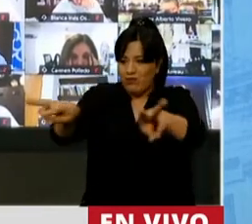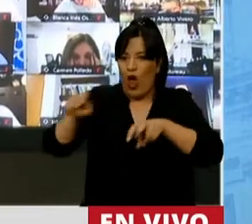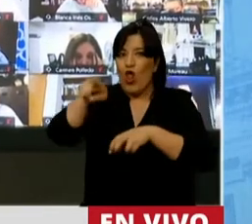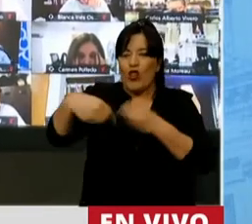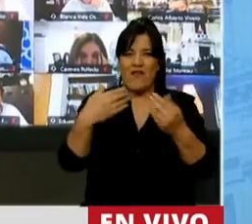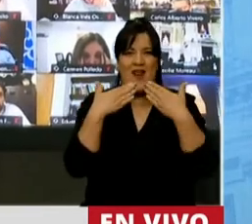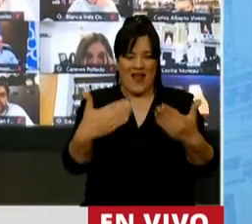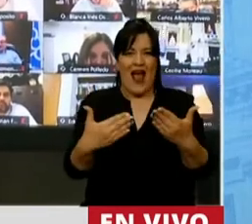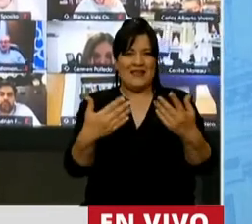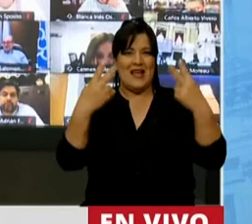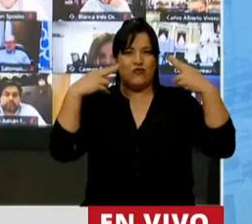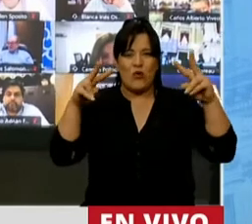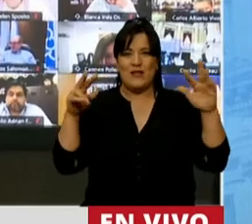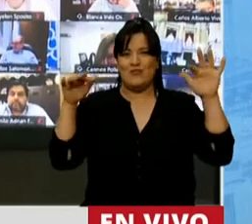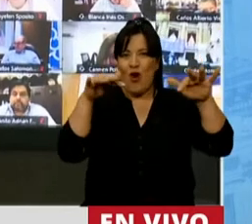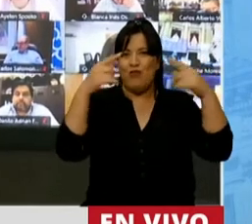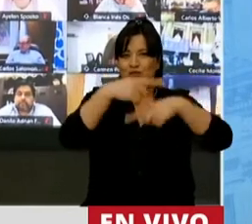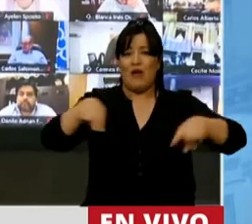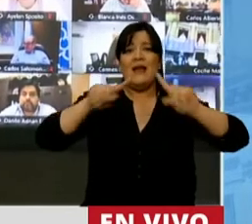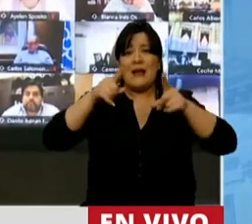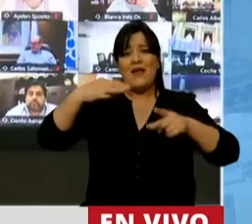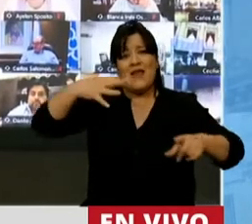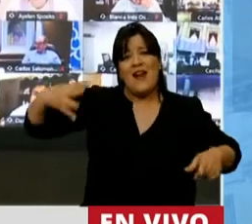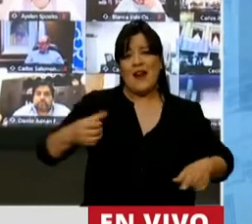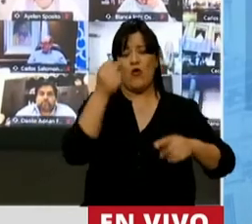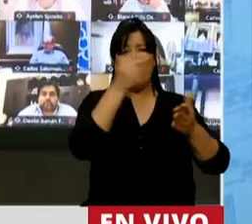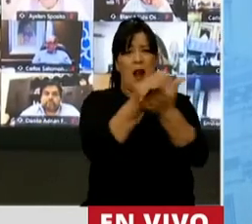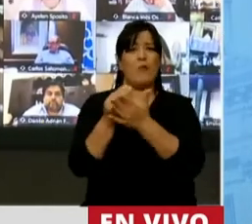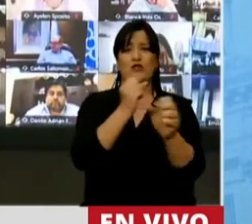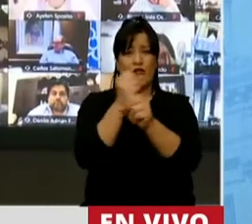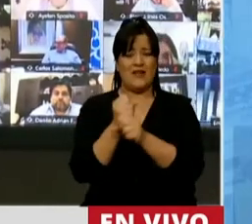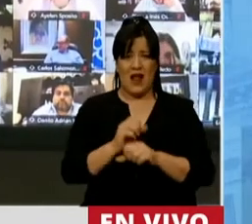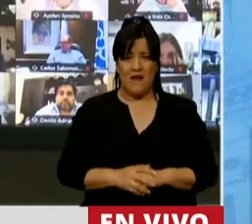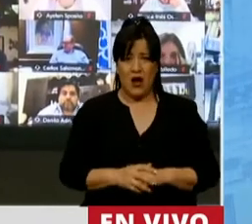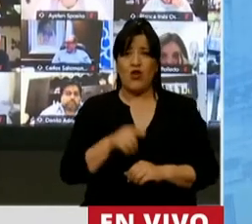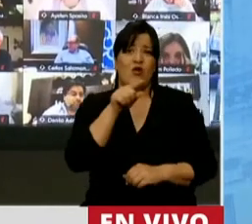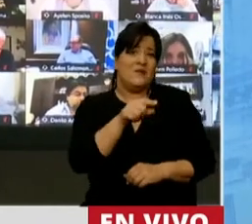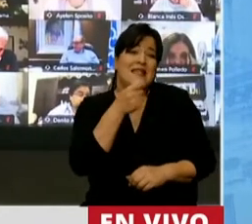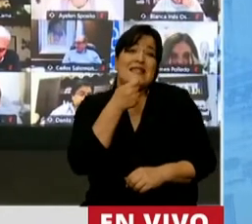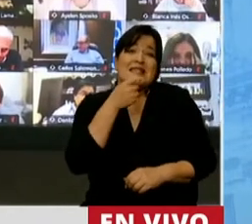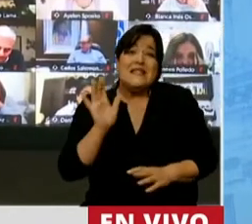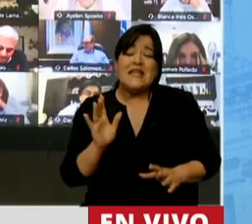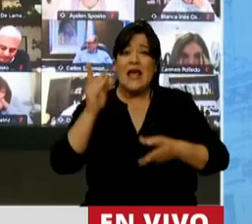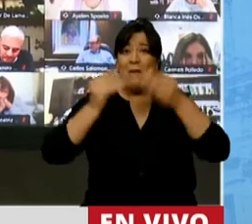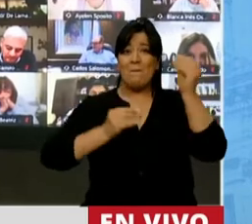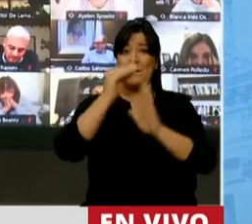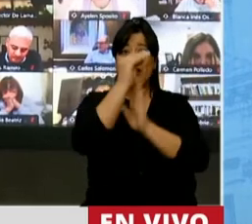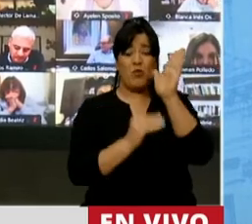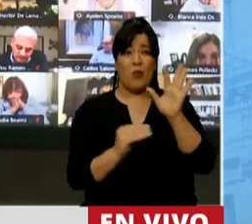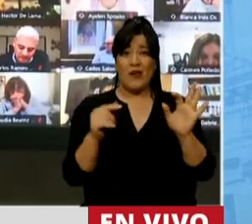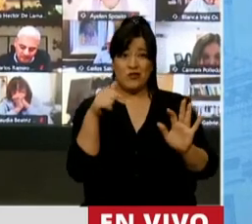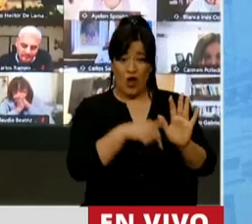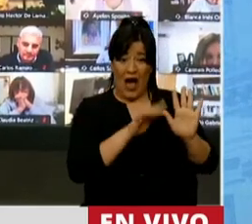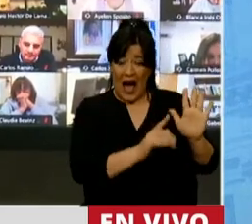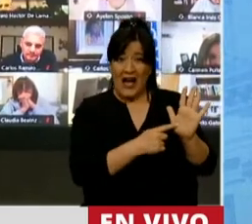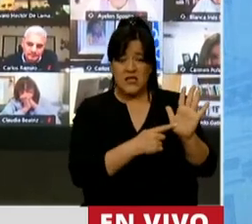salir adelante y recuperar los puestos de trabajo perdidos. Esto no va a ser posible con presupuestos como lo que se